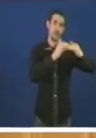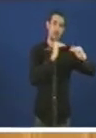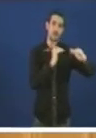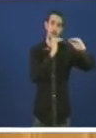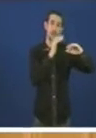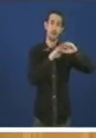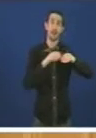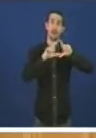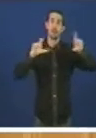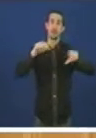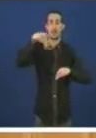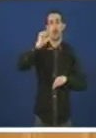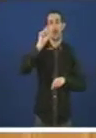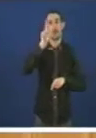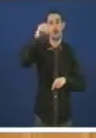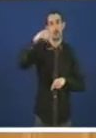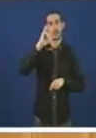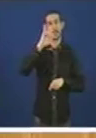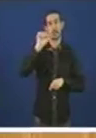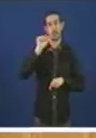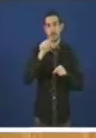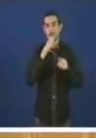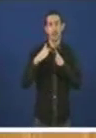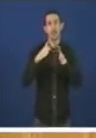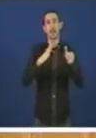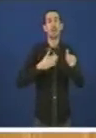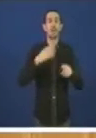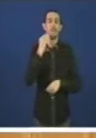Navantia Ría de Ferrol. É unha decisión política